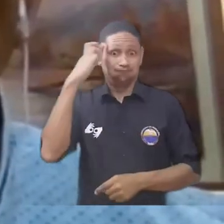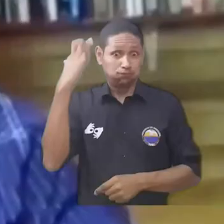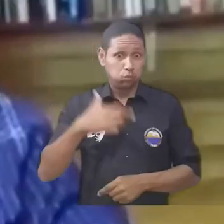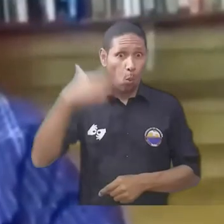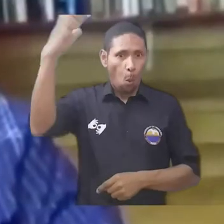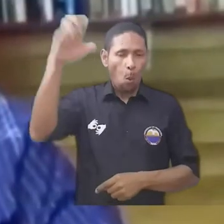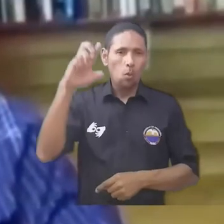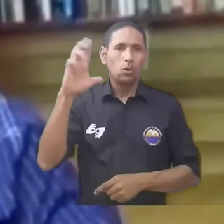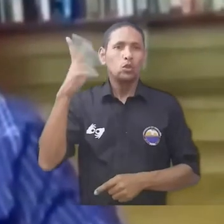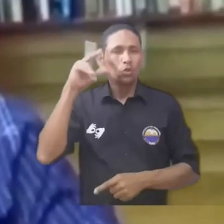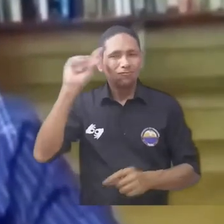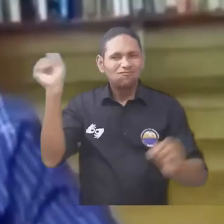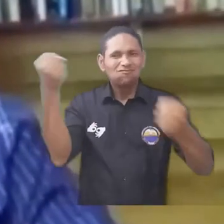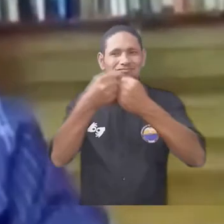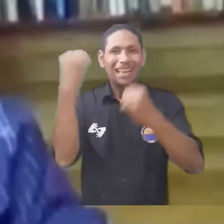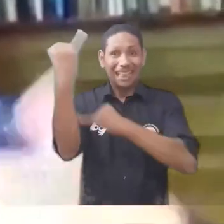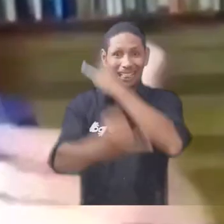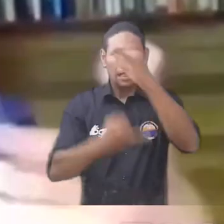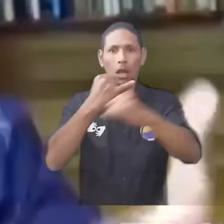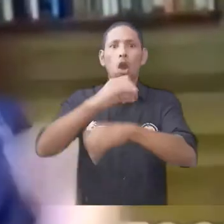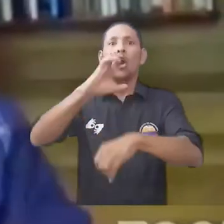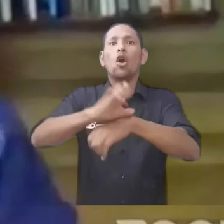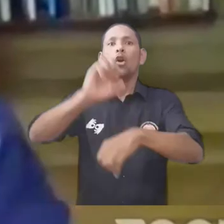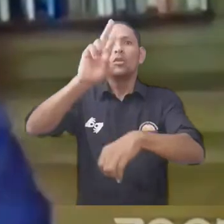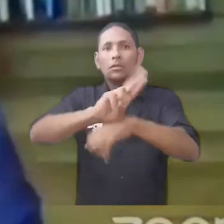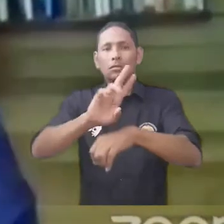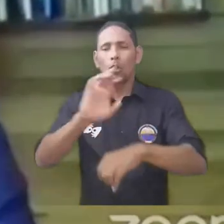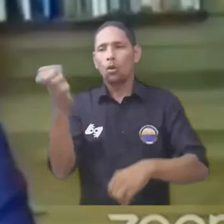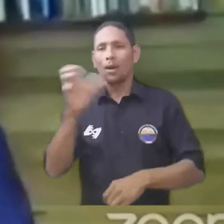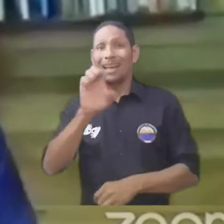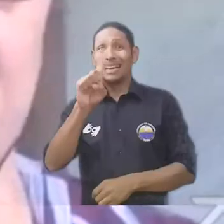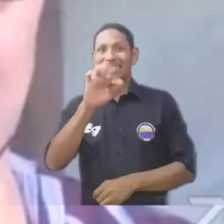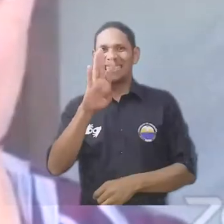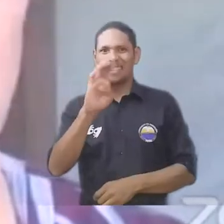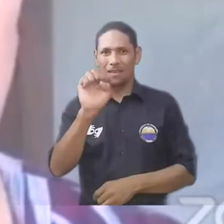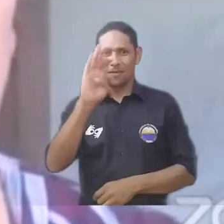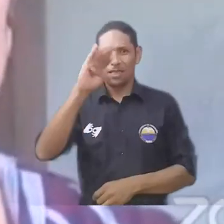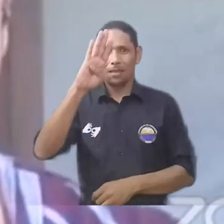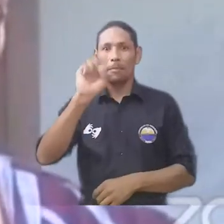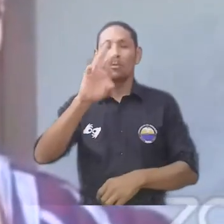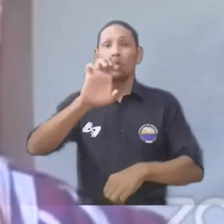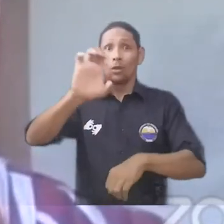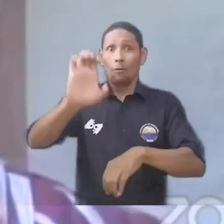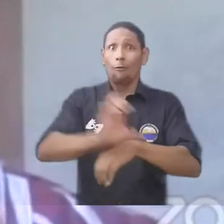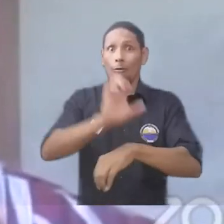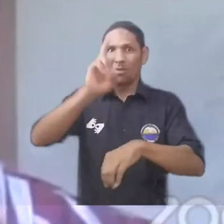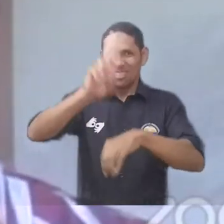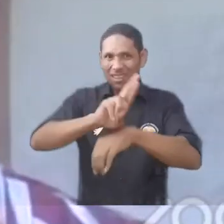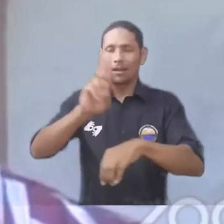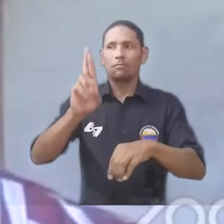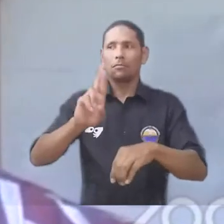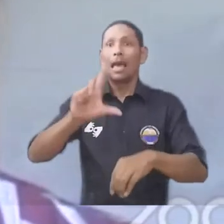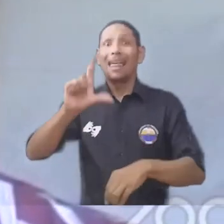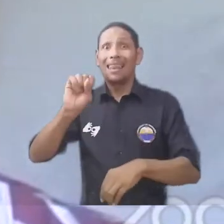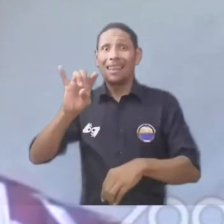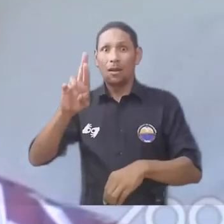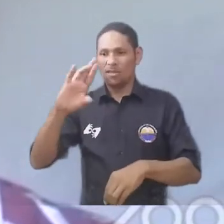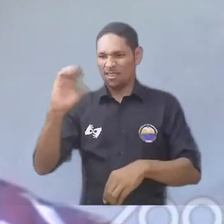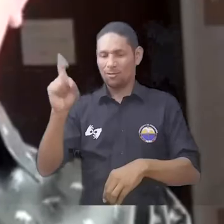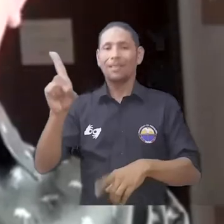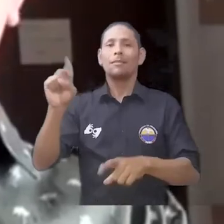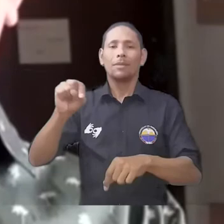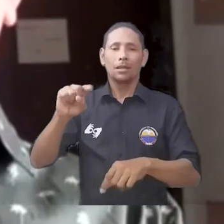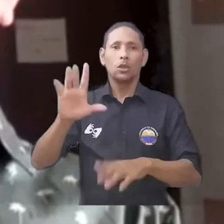Costa Rica, el doctor Esteban Barbosa de la Universidad Nacional de Costa Rica, la doctora Laura Rojas de la Universidad EAFIT en